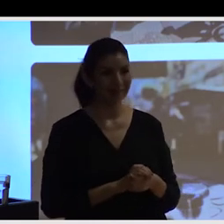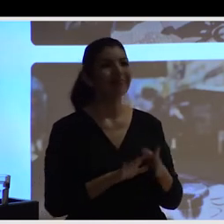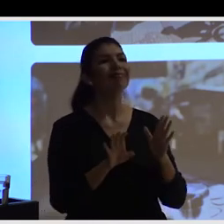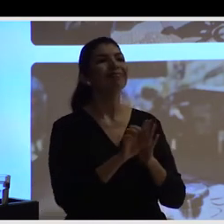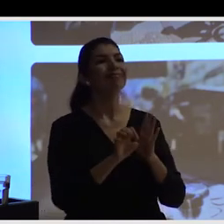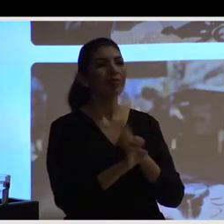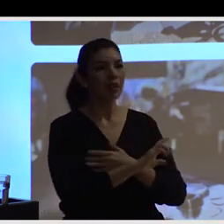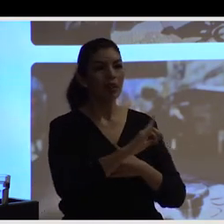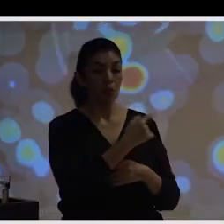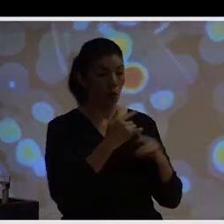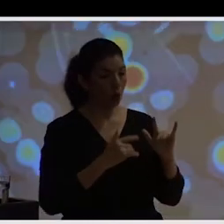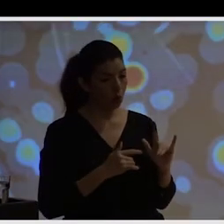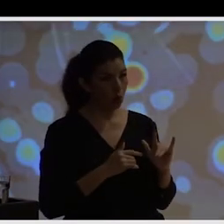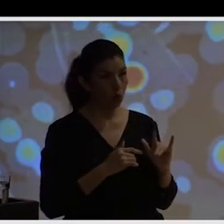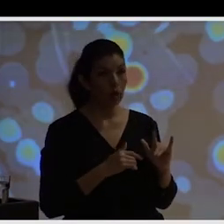contar personas.